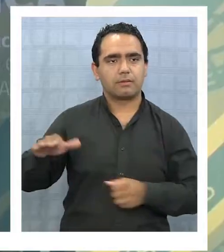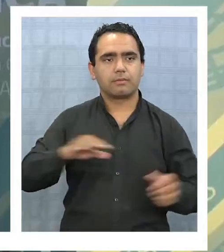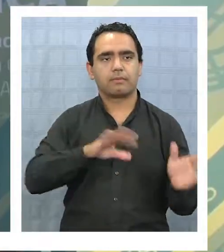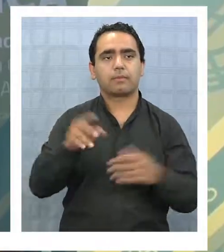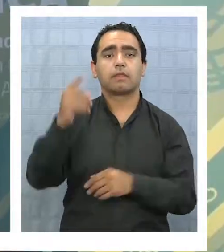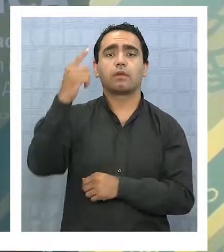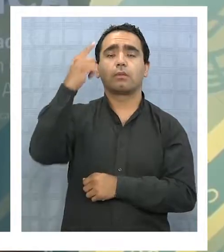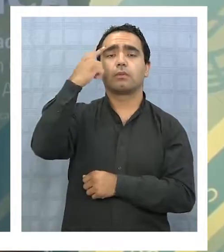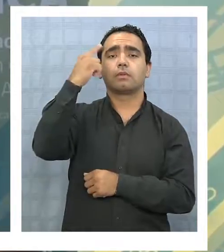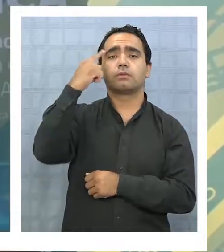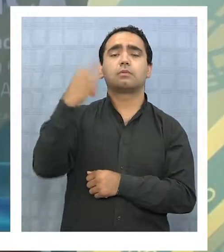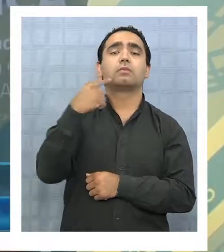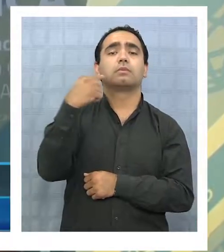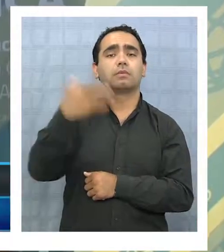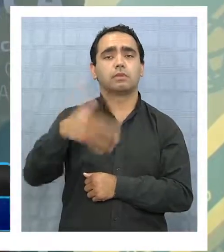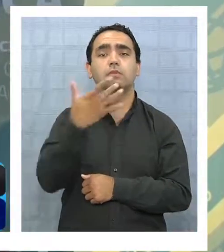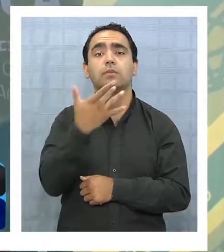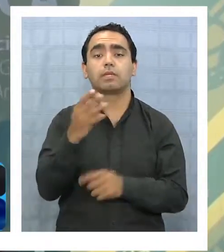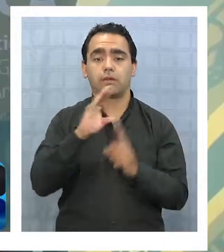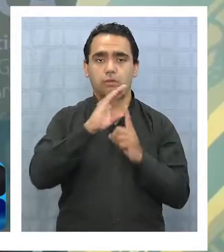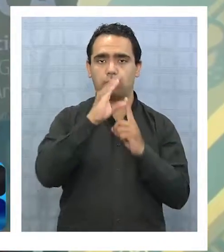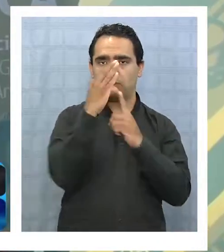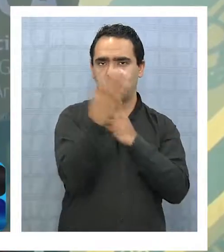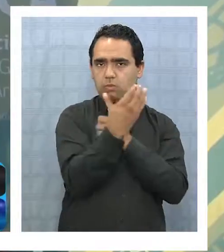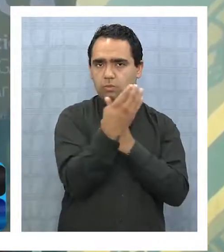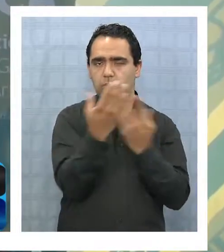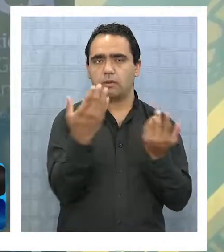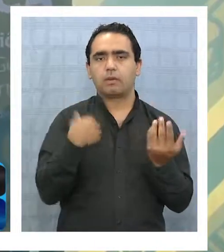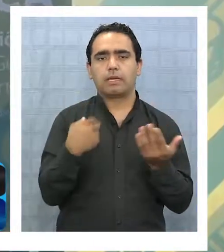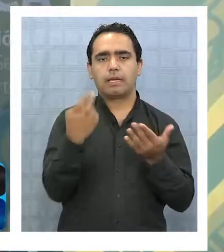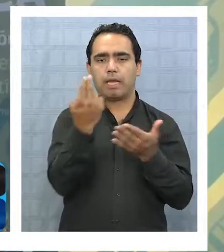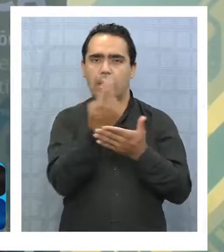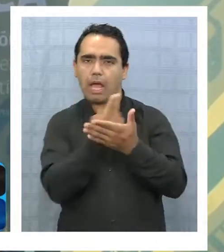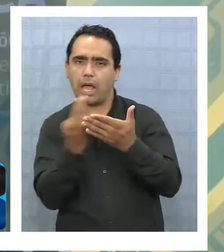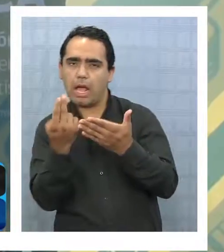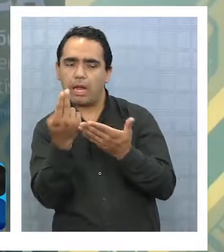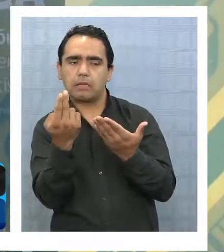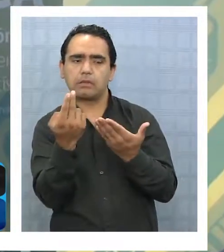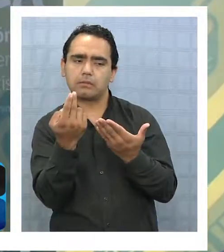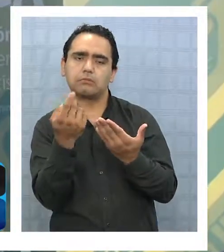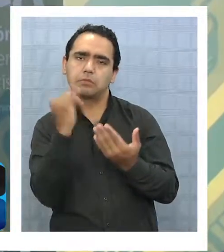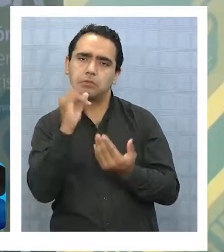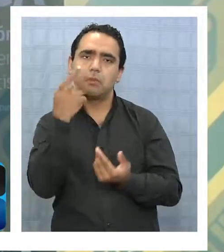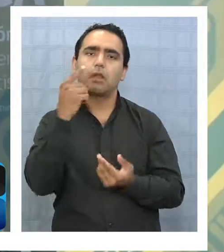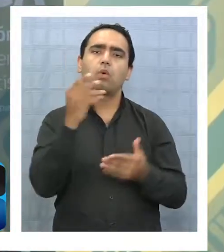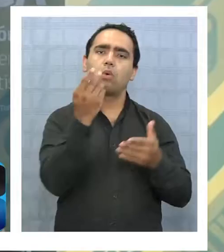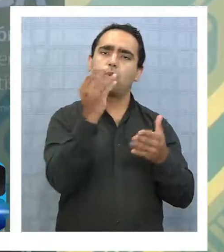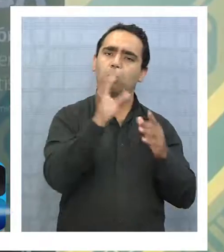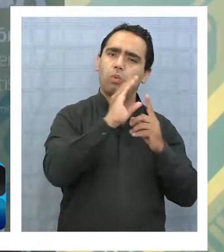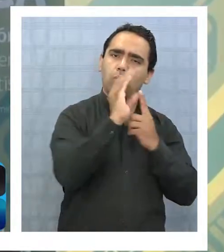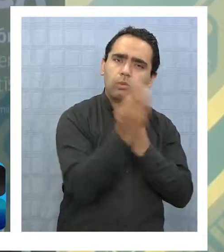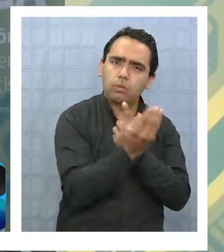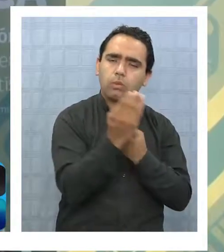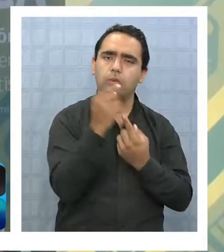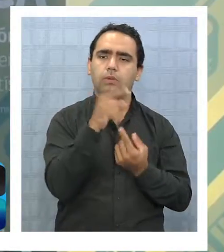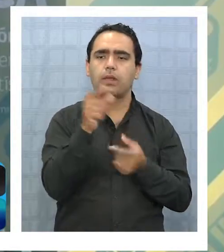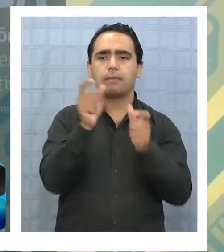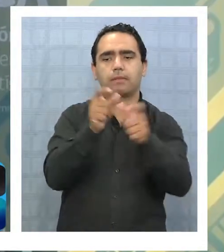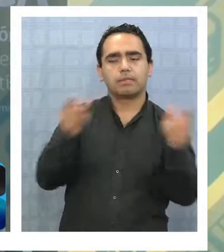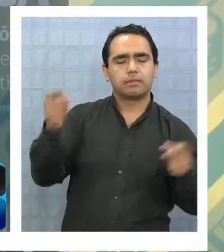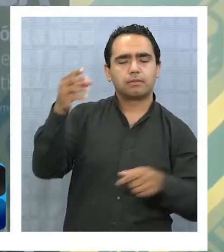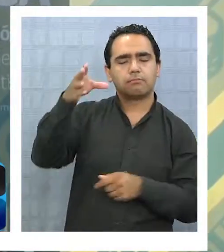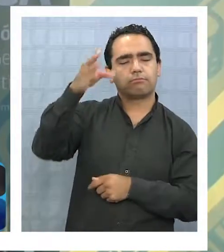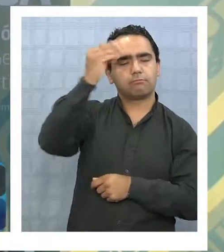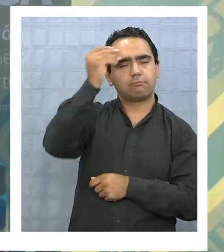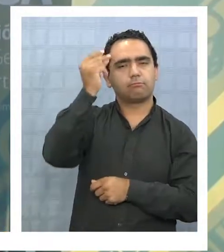Yo pienso que es muy importante porque la cultura, más que el arte, inserto en la cultura. Les sirve, por ejemplo, para muchas cosas, para ser más creativos,